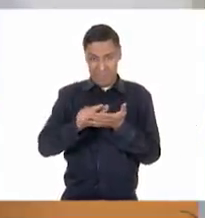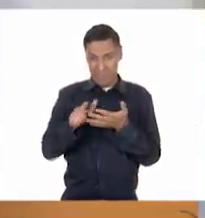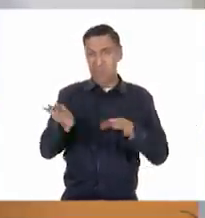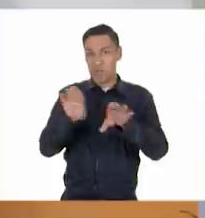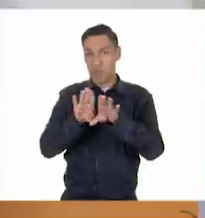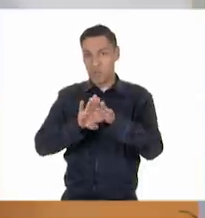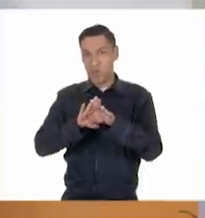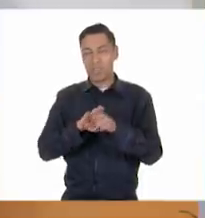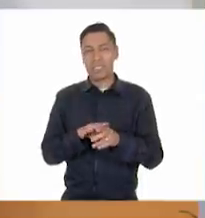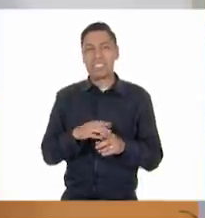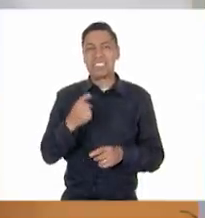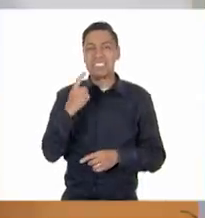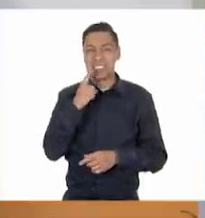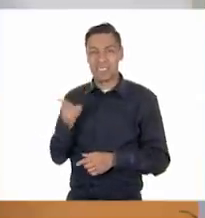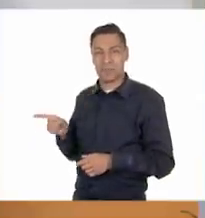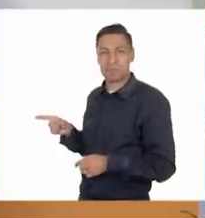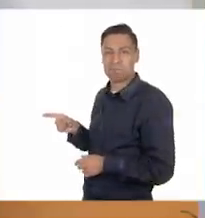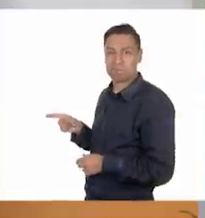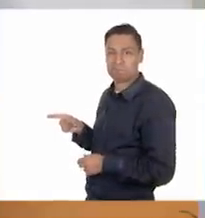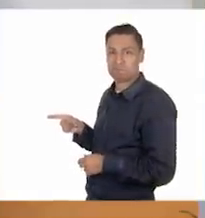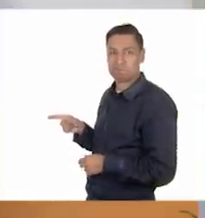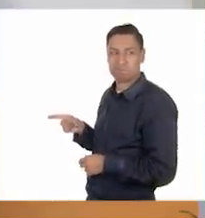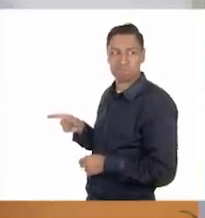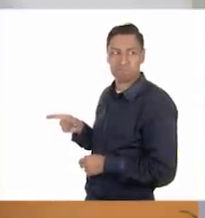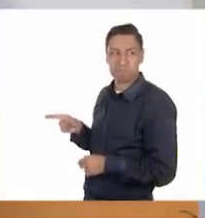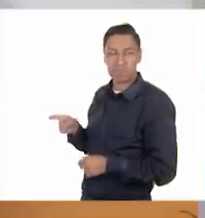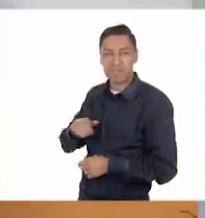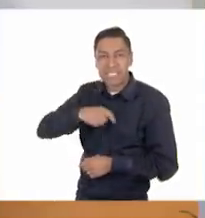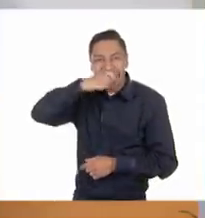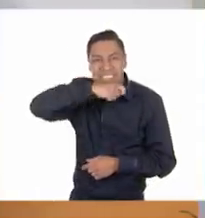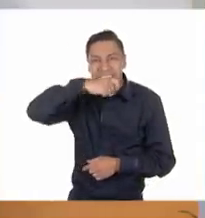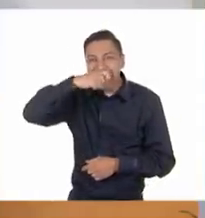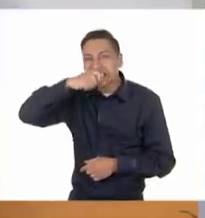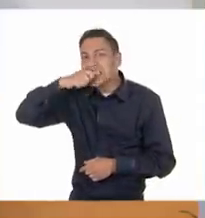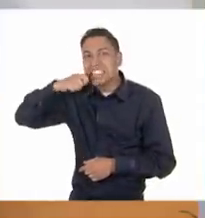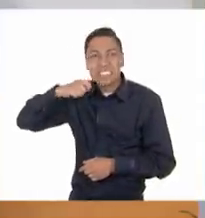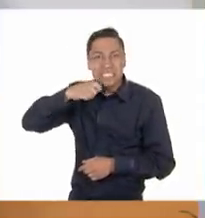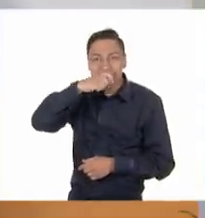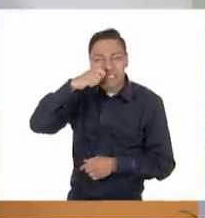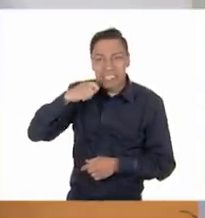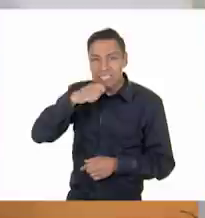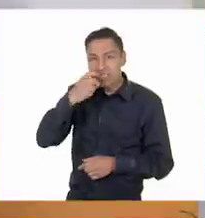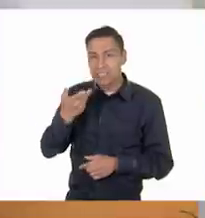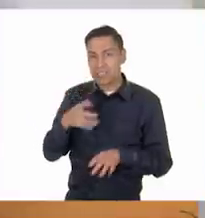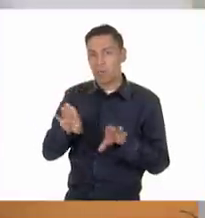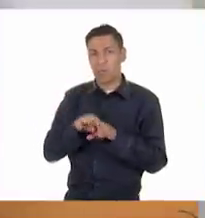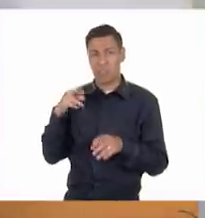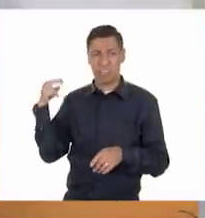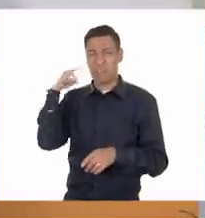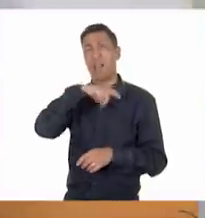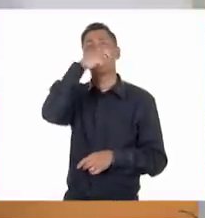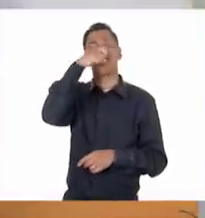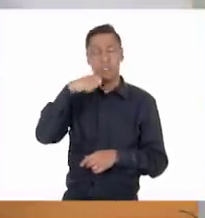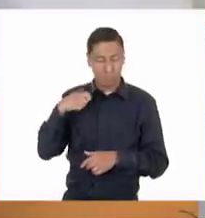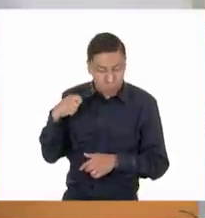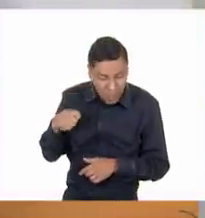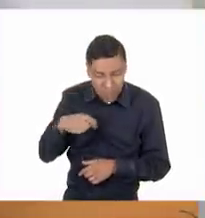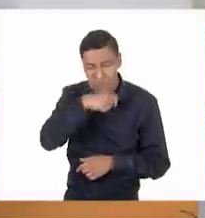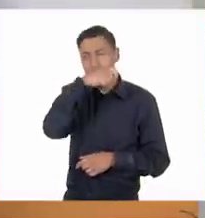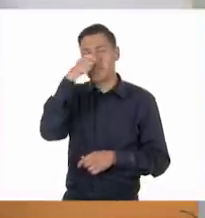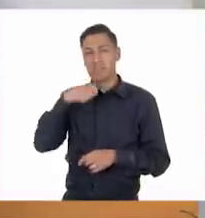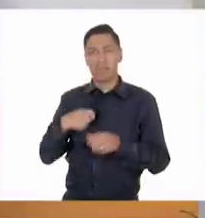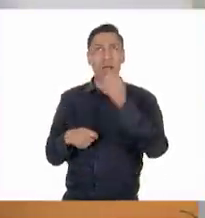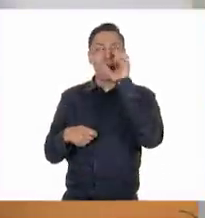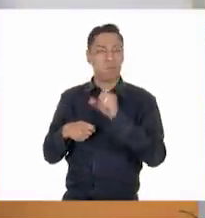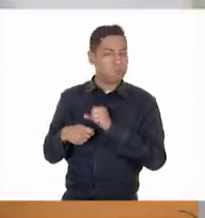es lavarnos los dientes. Cierto. Aprender a lavarnos los dientes, ya que lavarnos los dientes no nada más es cepillar y enjuagar. Recuerden que también